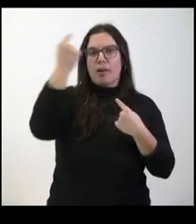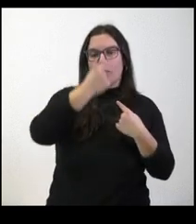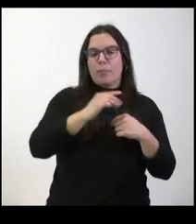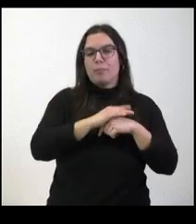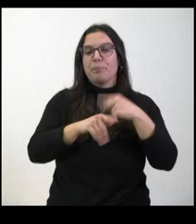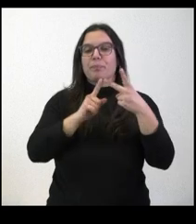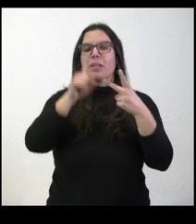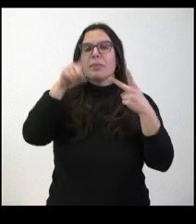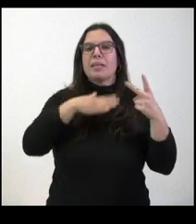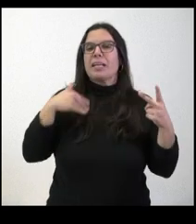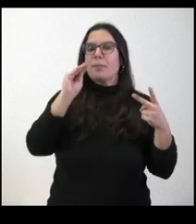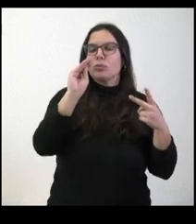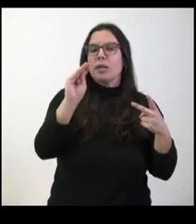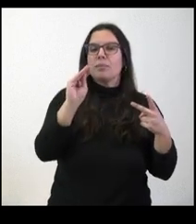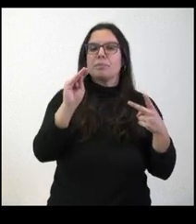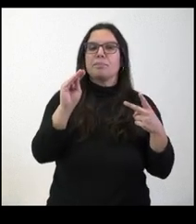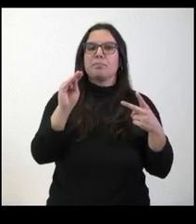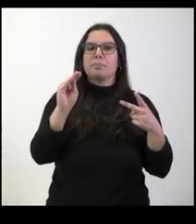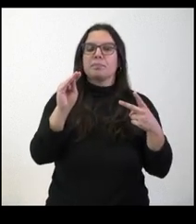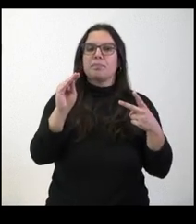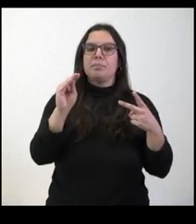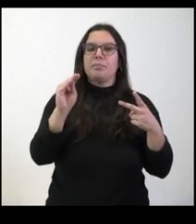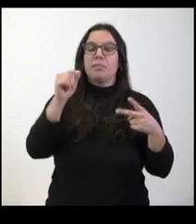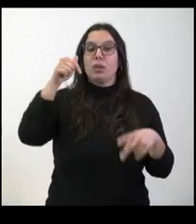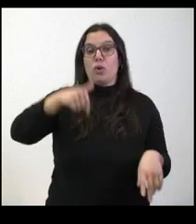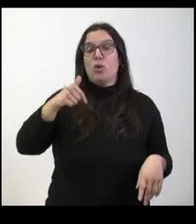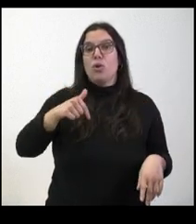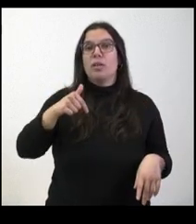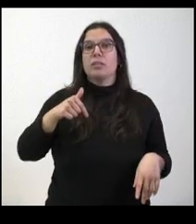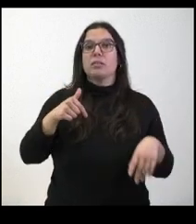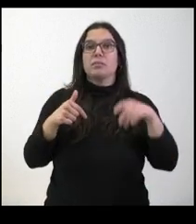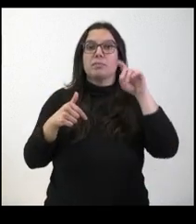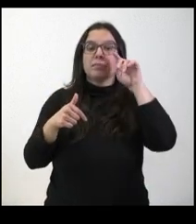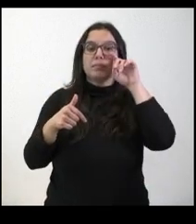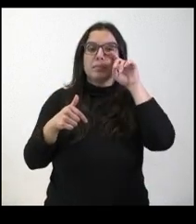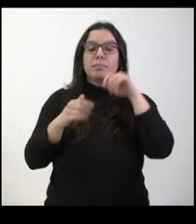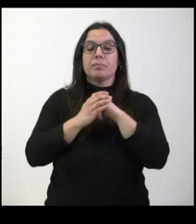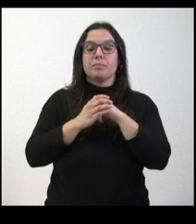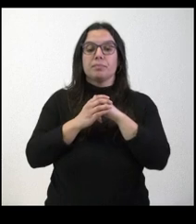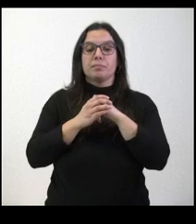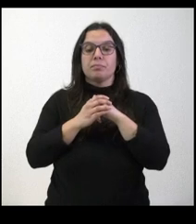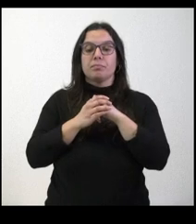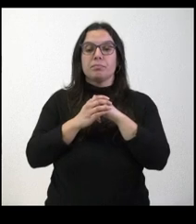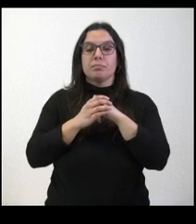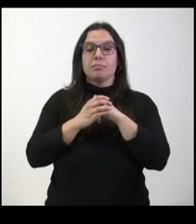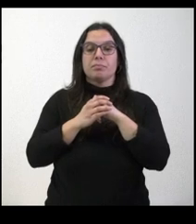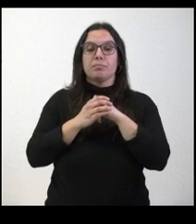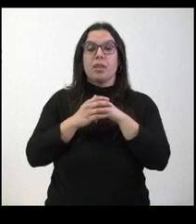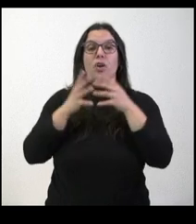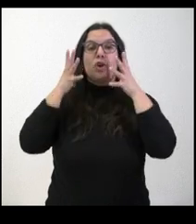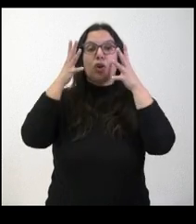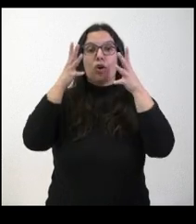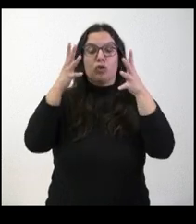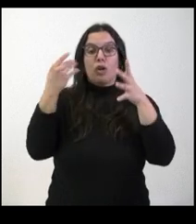Le quería preguntar. Sacamos hoy que el Consejo Rayano